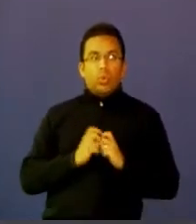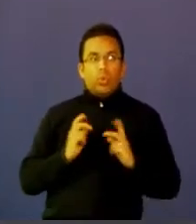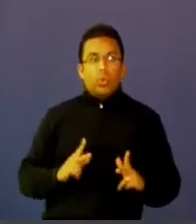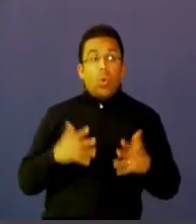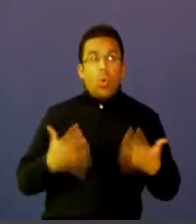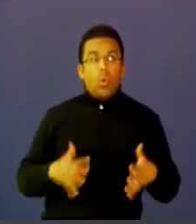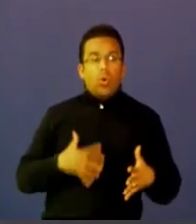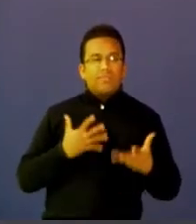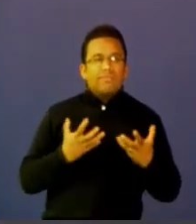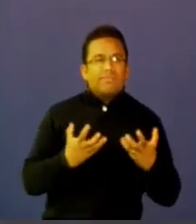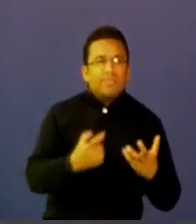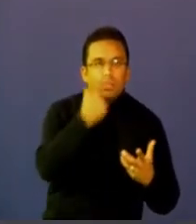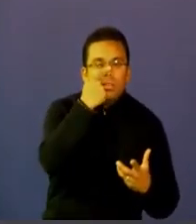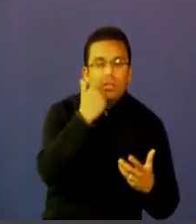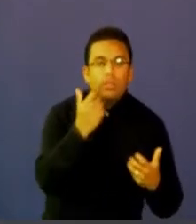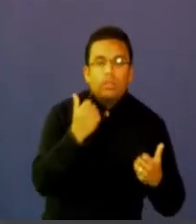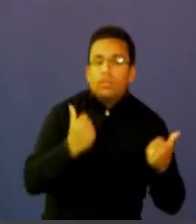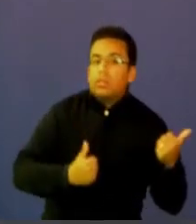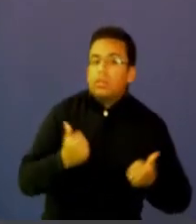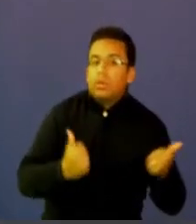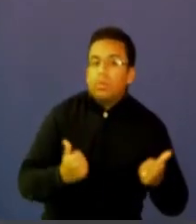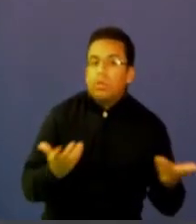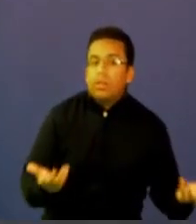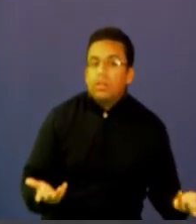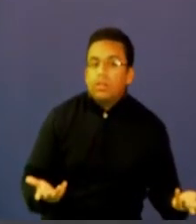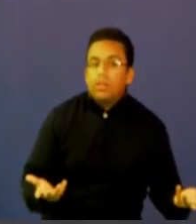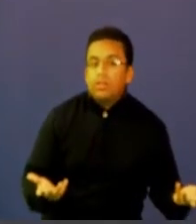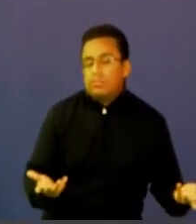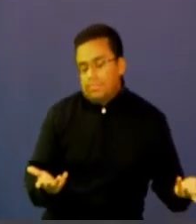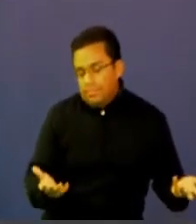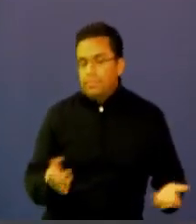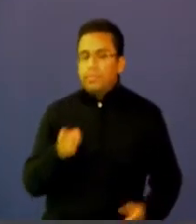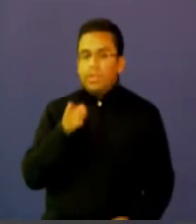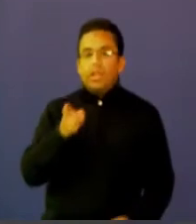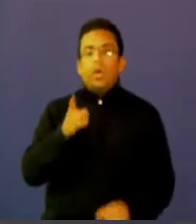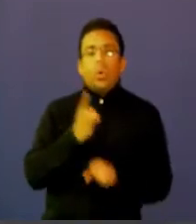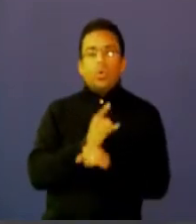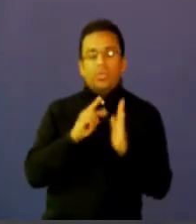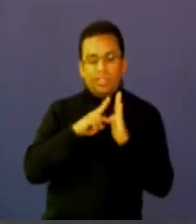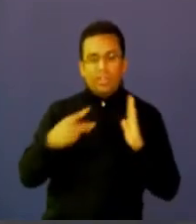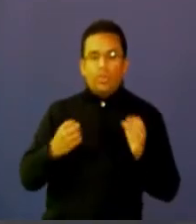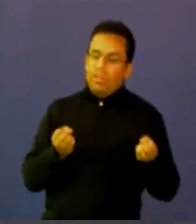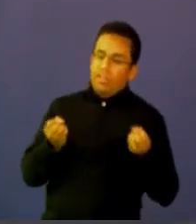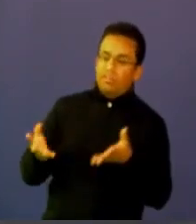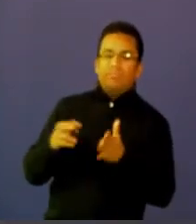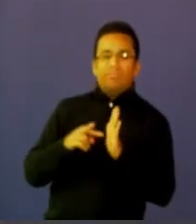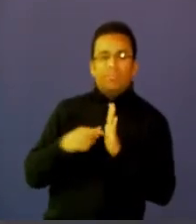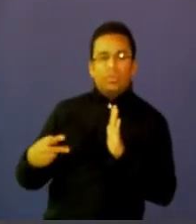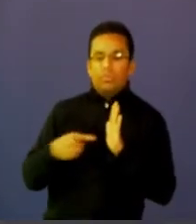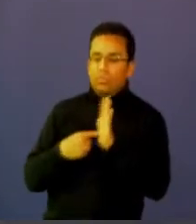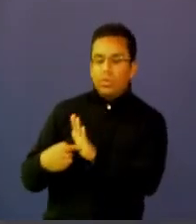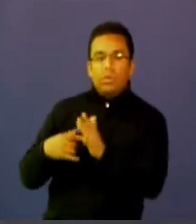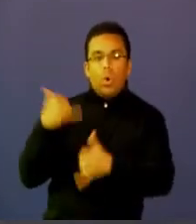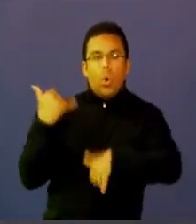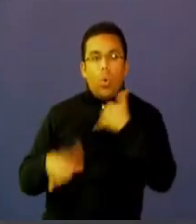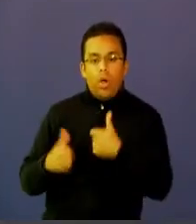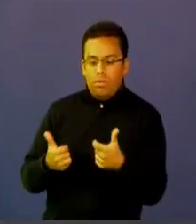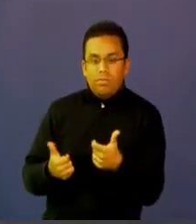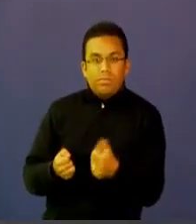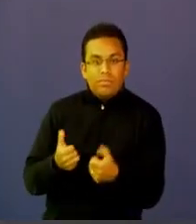atraigan al proceso de enseñanza y aprendizaje a estos estudiantes es utilizando la tecnología utilizando el videojuego